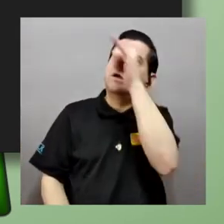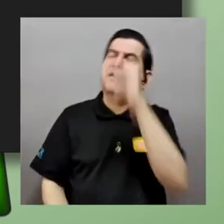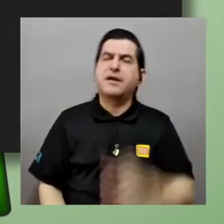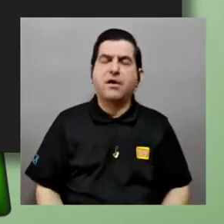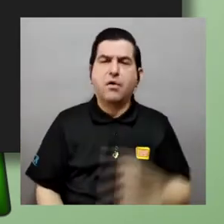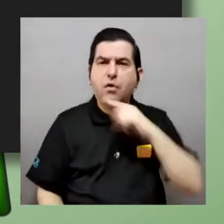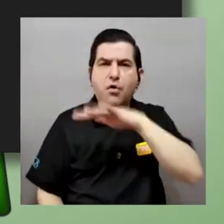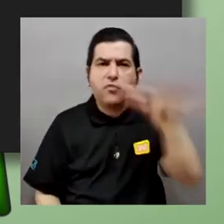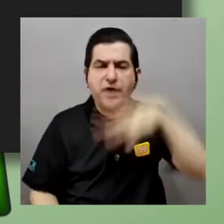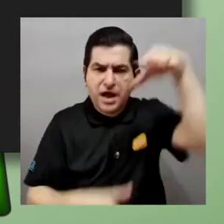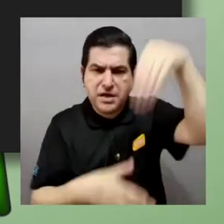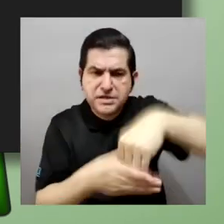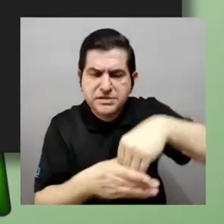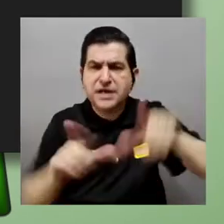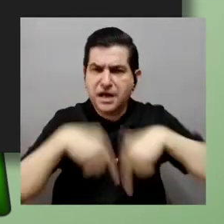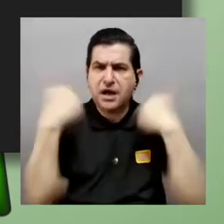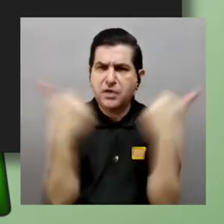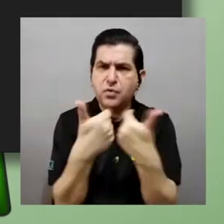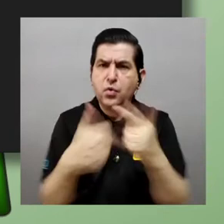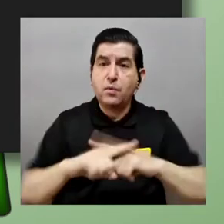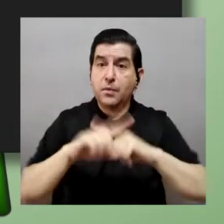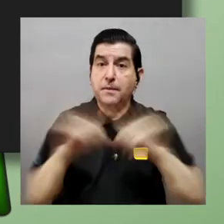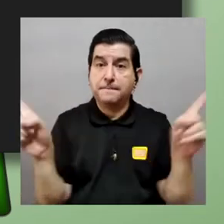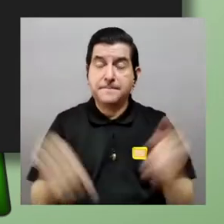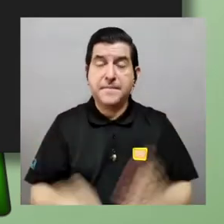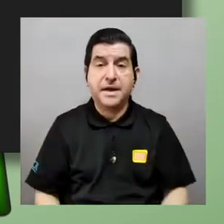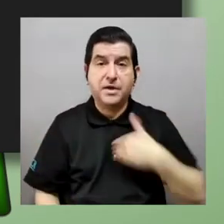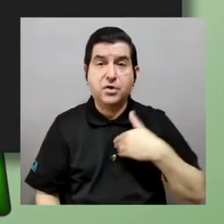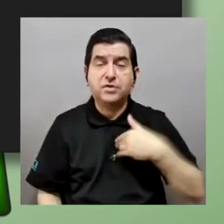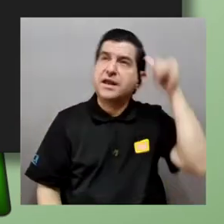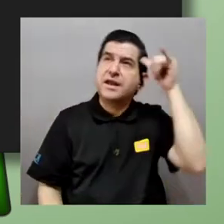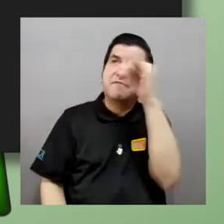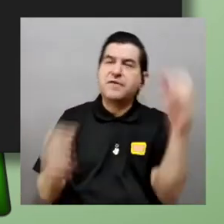conjuntos pero será que tiene un infinito más grande o no